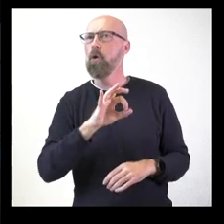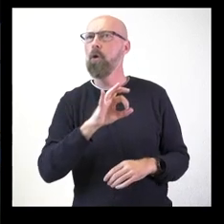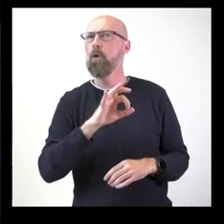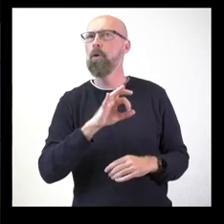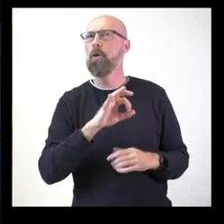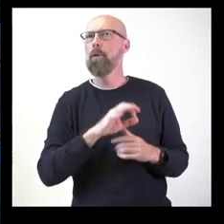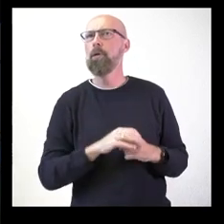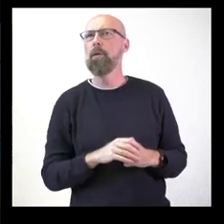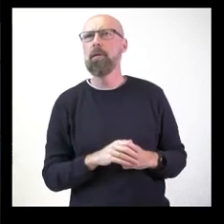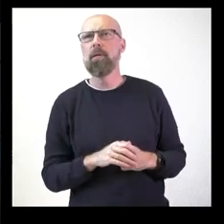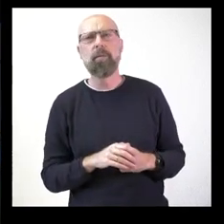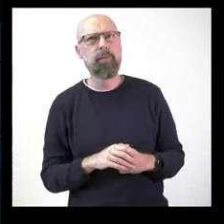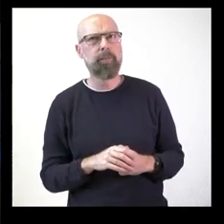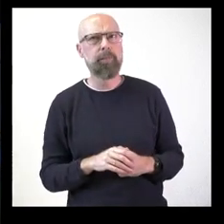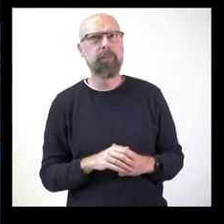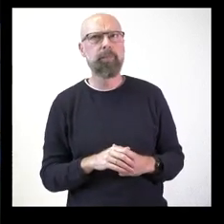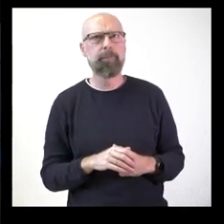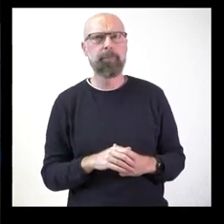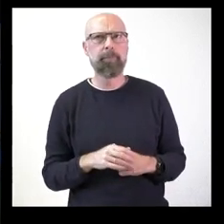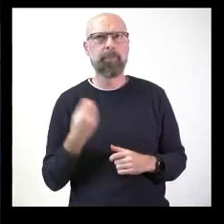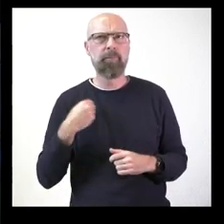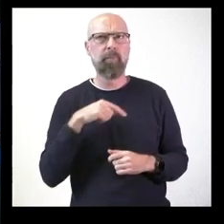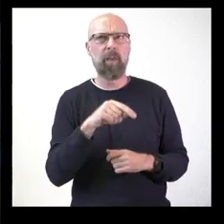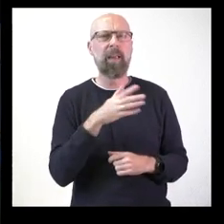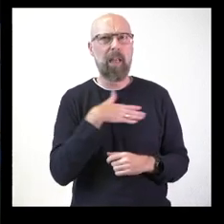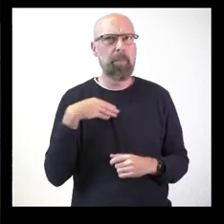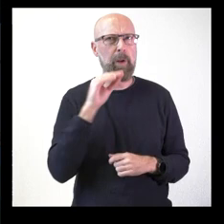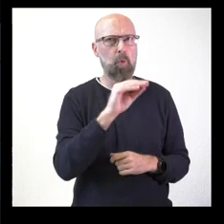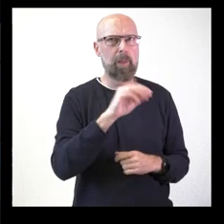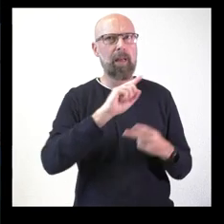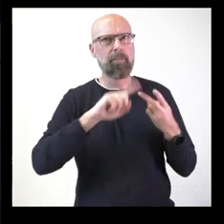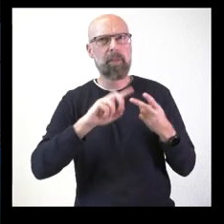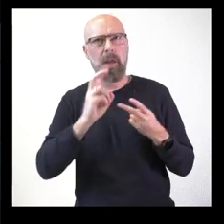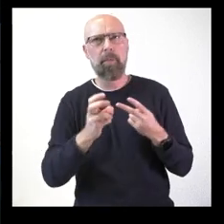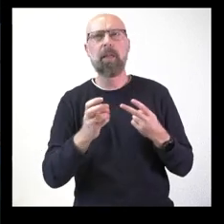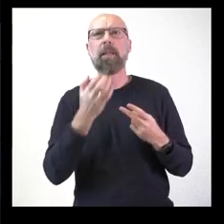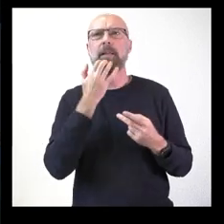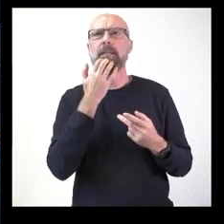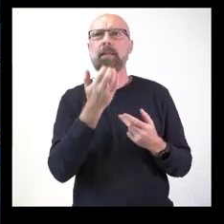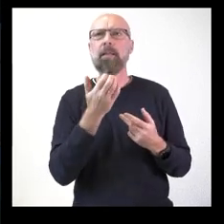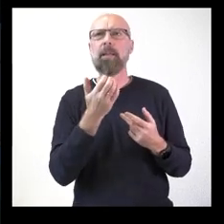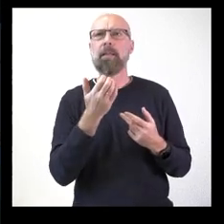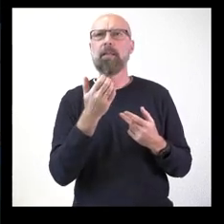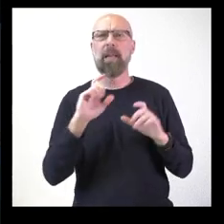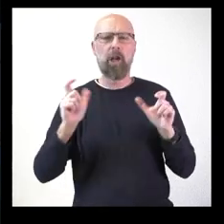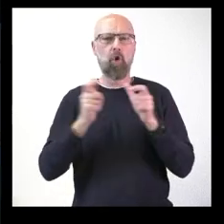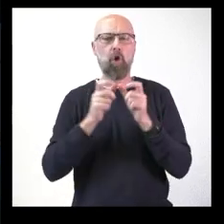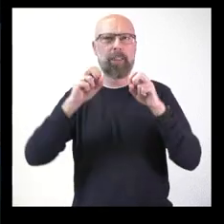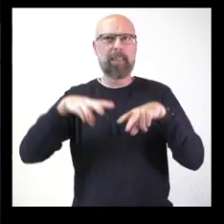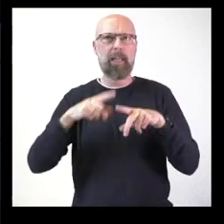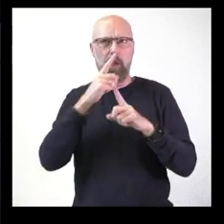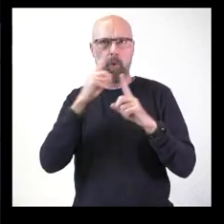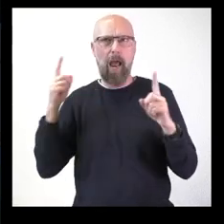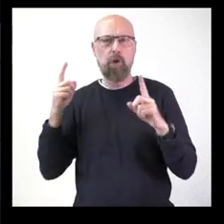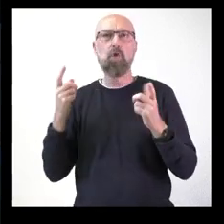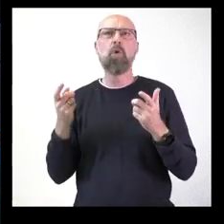Como presidente de la comisión de expertos, quería preguntarle también. Esta comisión no se reúne desde hace un año. ¿Y esto qué quiere